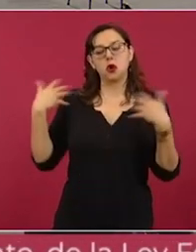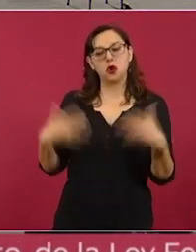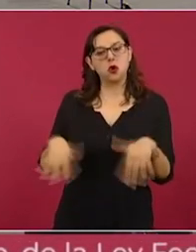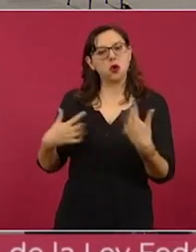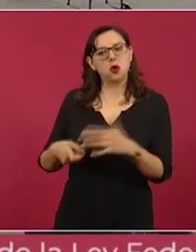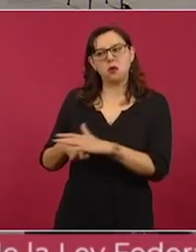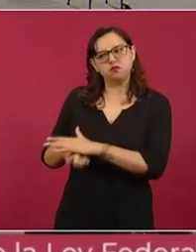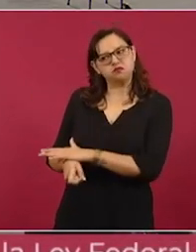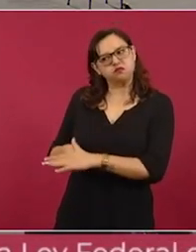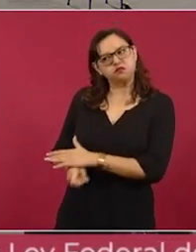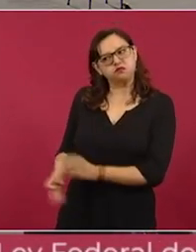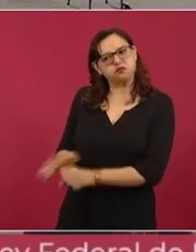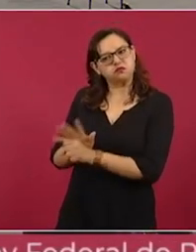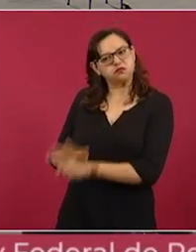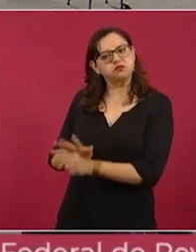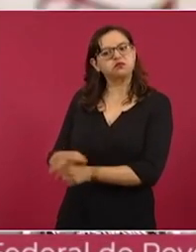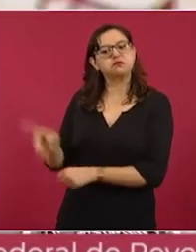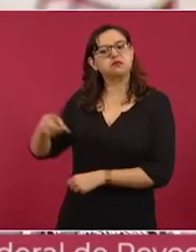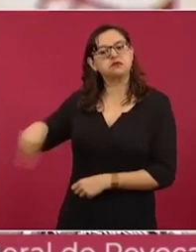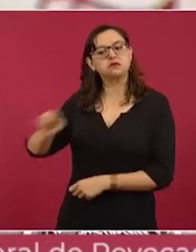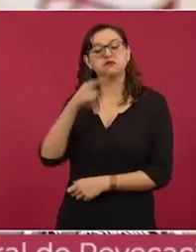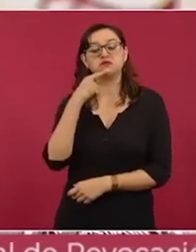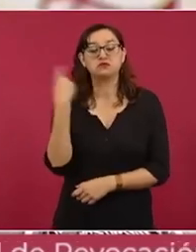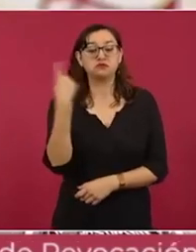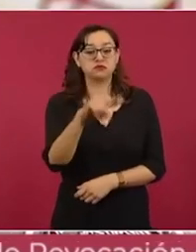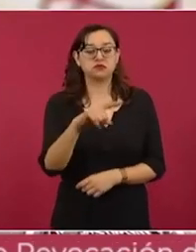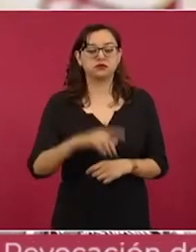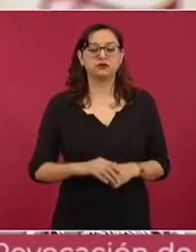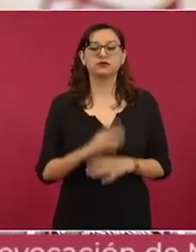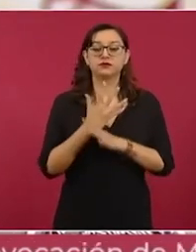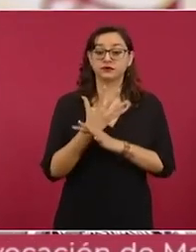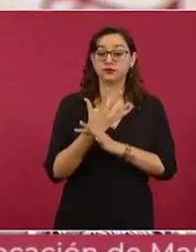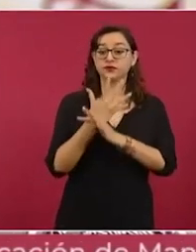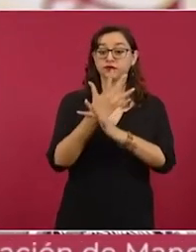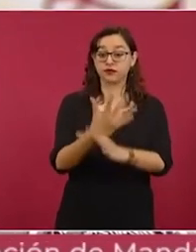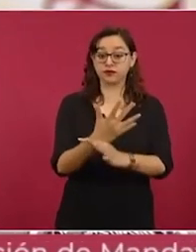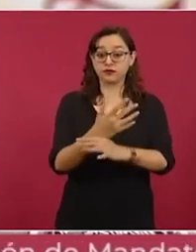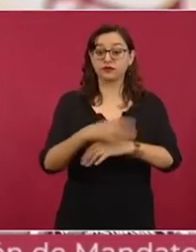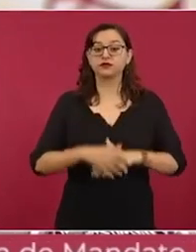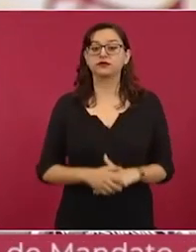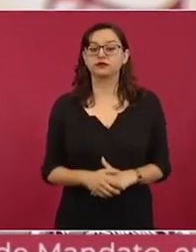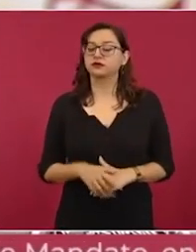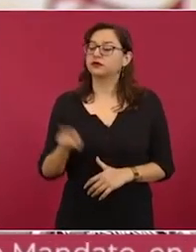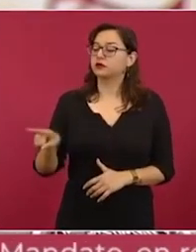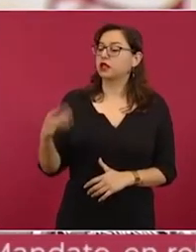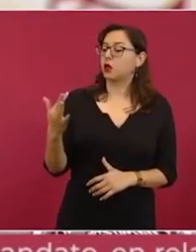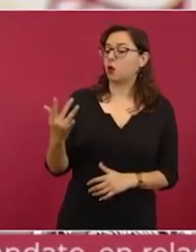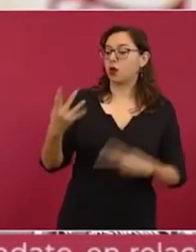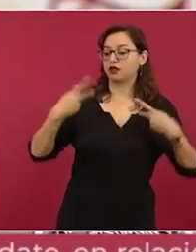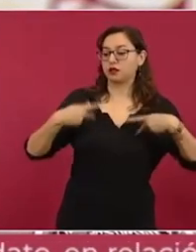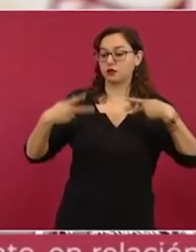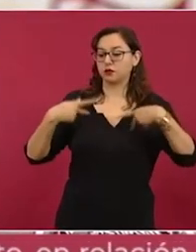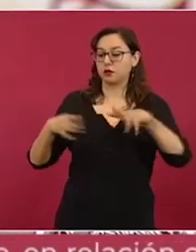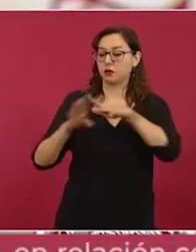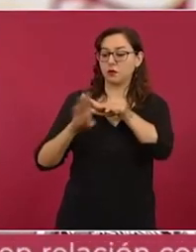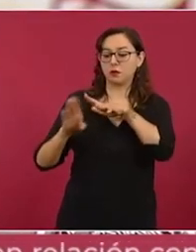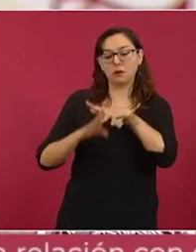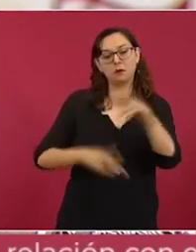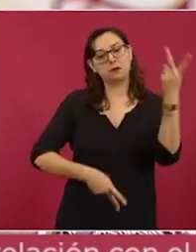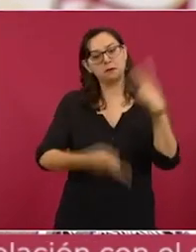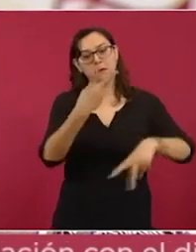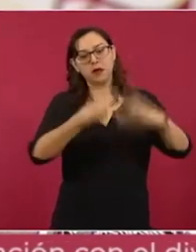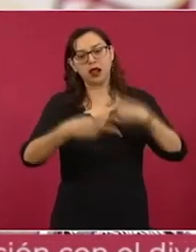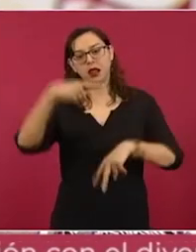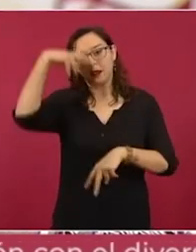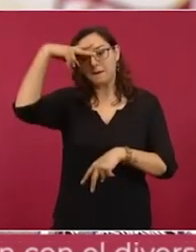Señalan que agentes de migración mexicanos habrían exigido moches a 50 migrantes que regresaran a